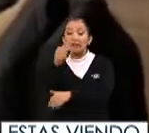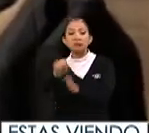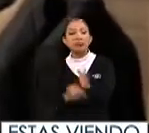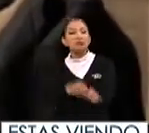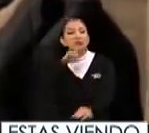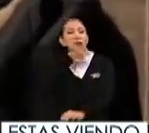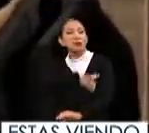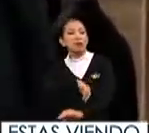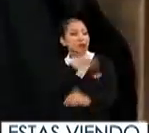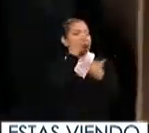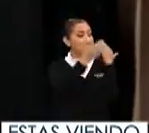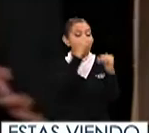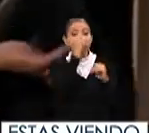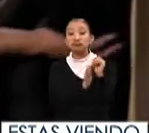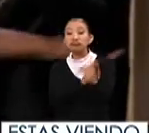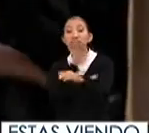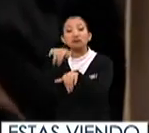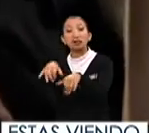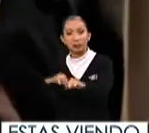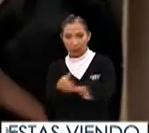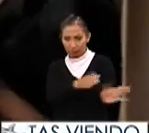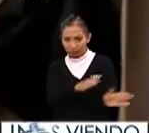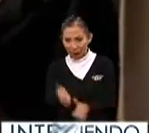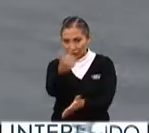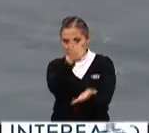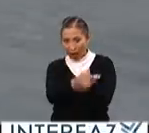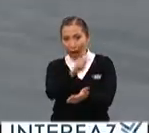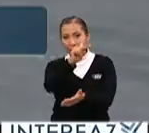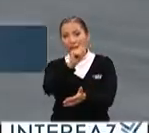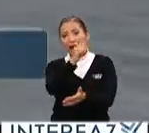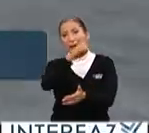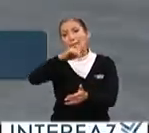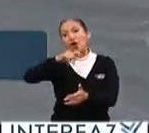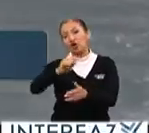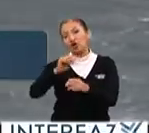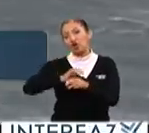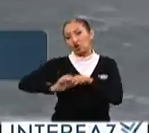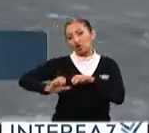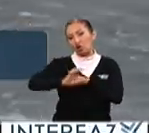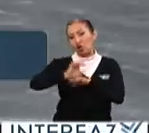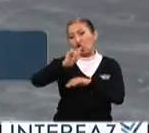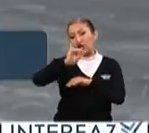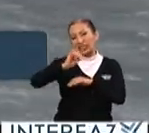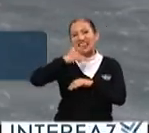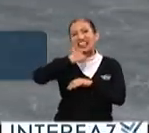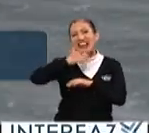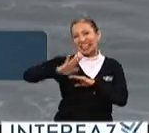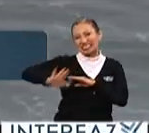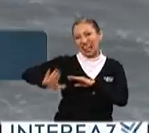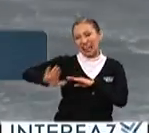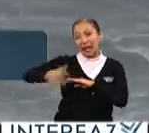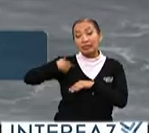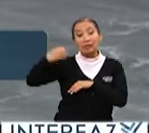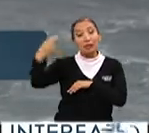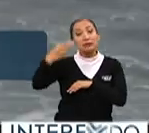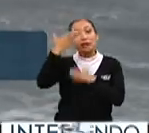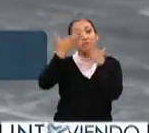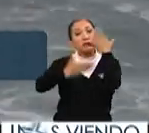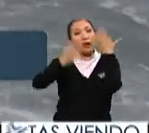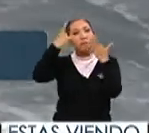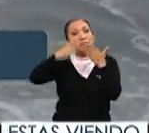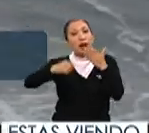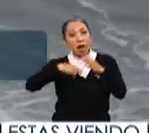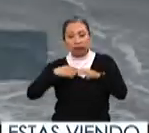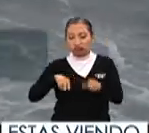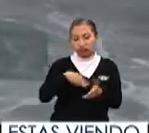seis meses de haber dejado los estudios ahora vamos a la ciudad de playmont en la costa sur de devon inglaterra donde es necesario estudiar para